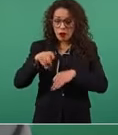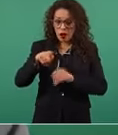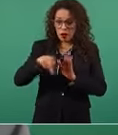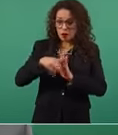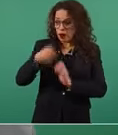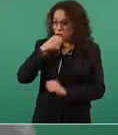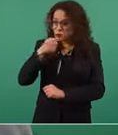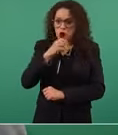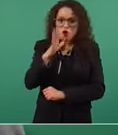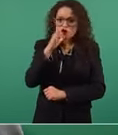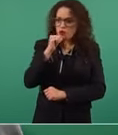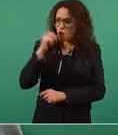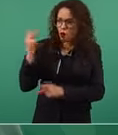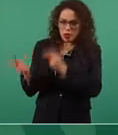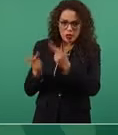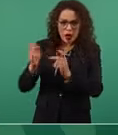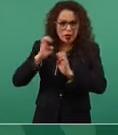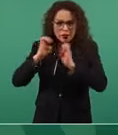tendenciosa,